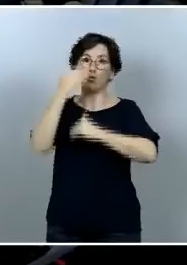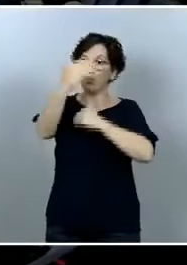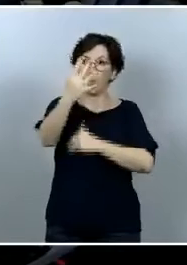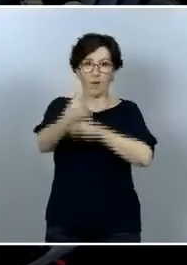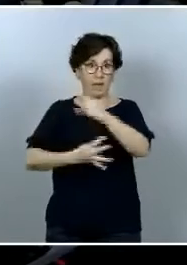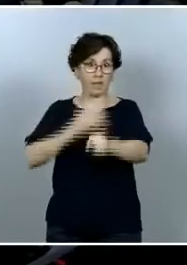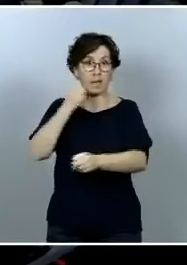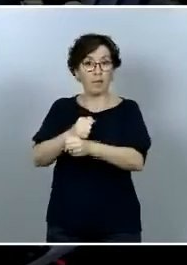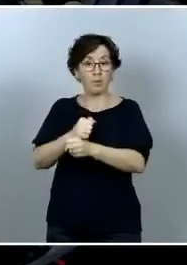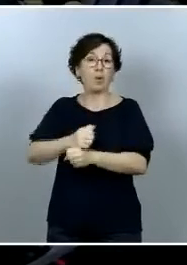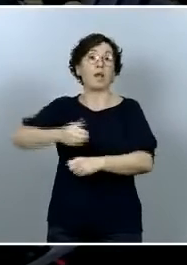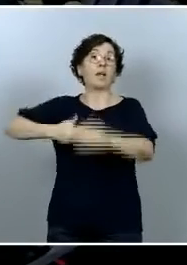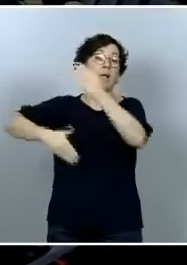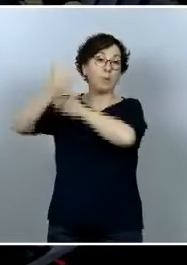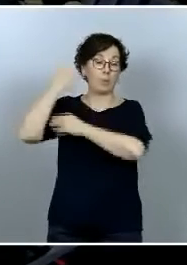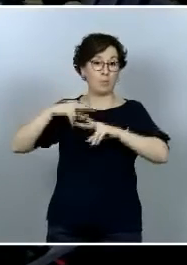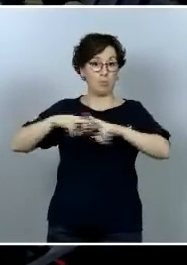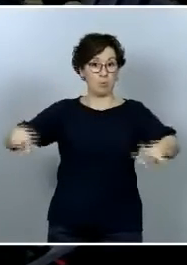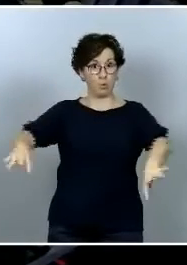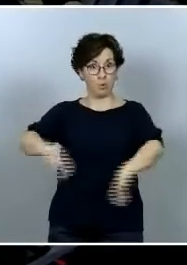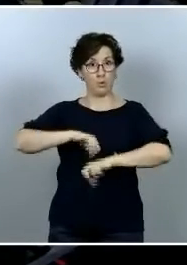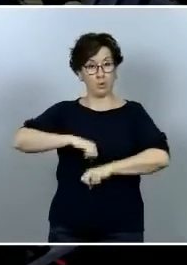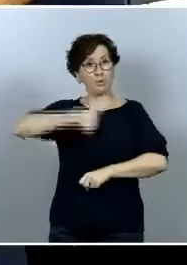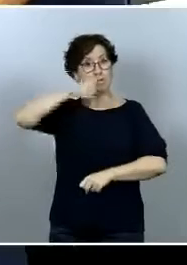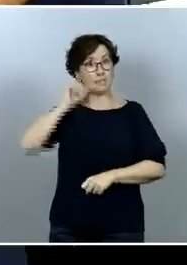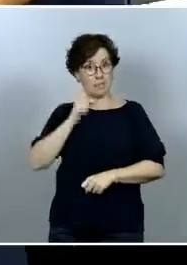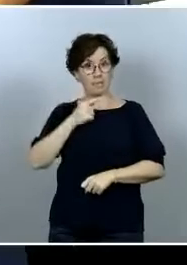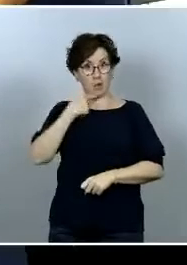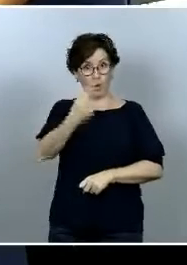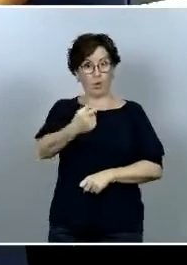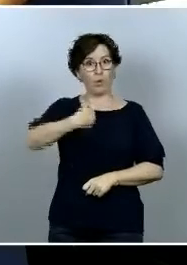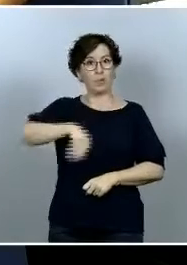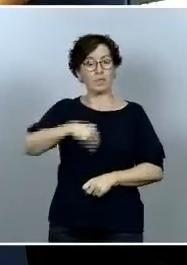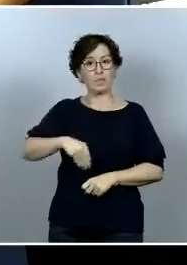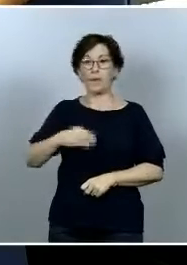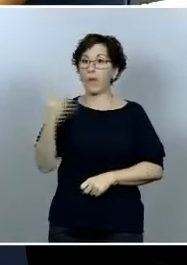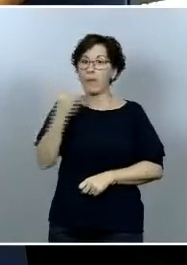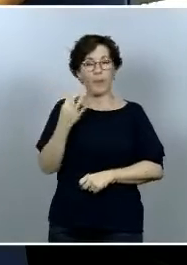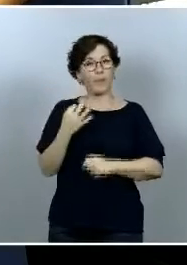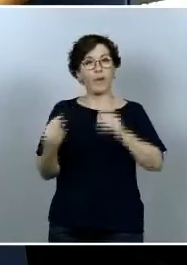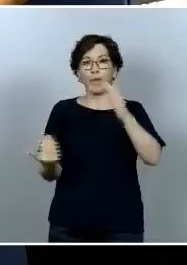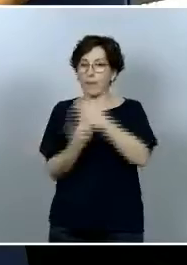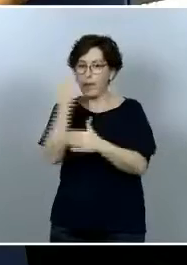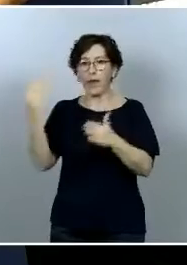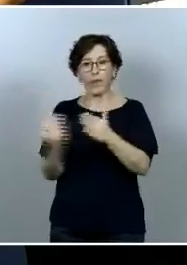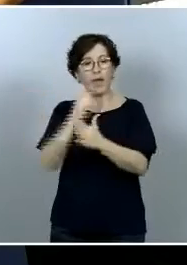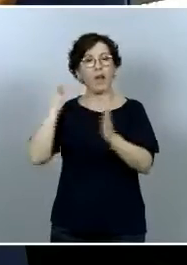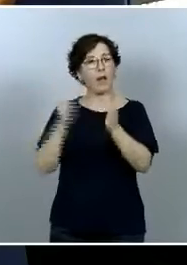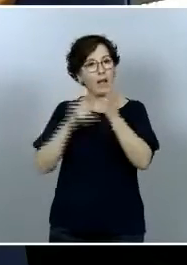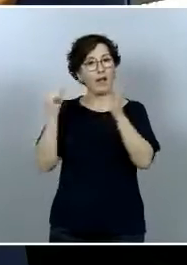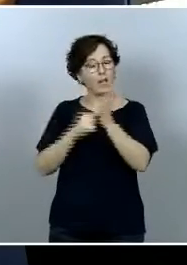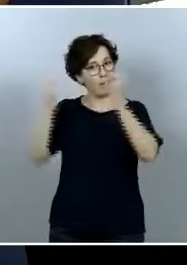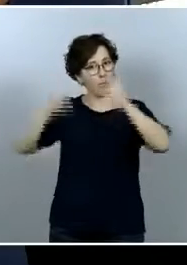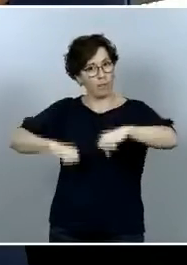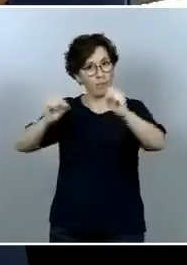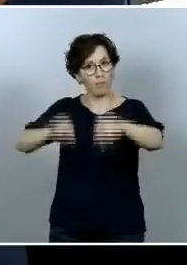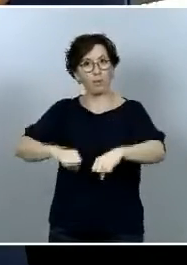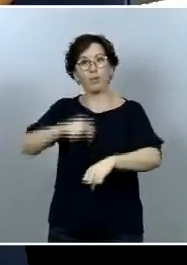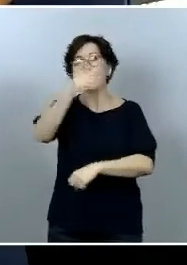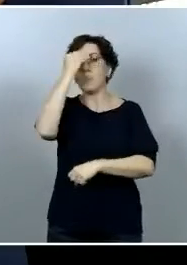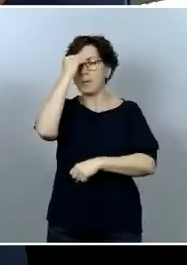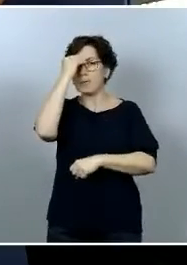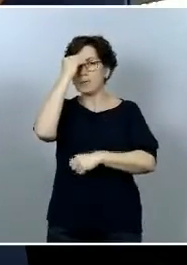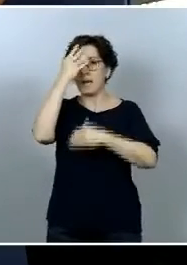investidura al decir que tendría que hacerlo día a día y ley a ley en definitiva si contempla una legislatura estable o una montaña rusa